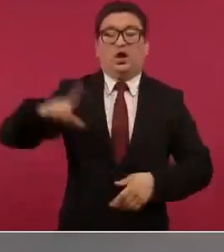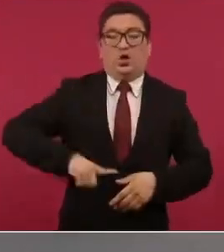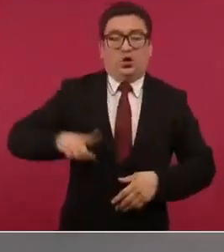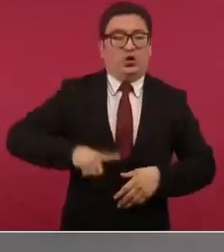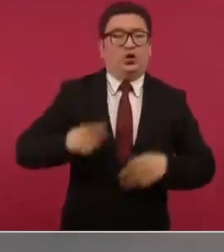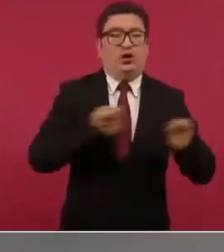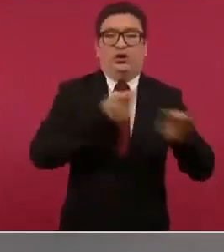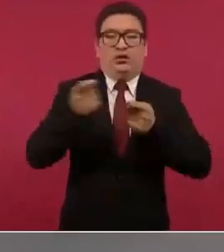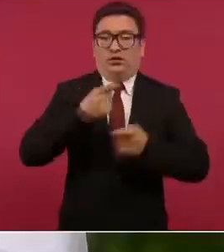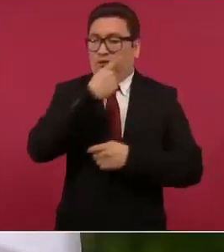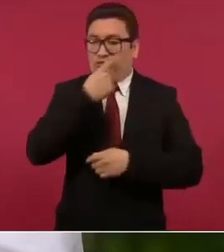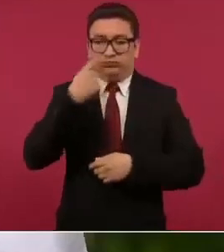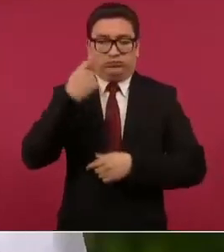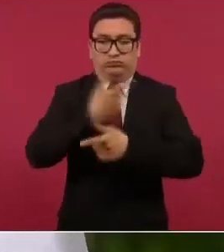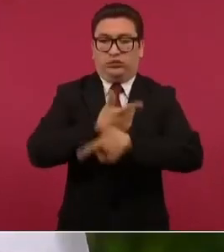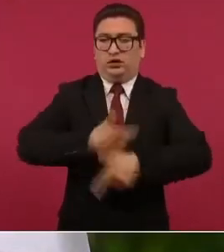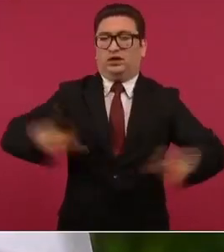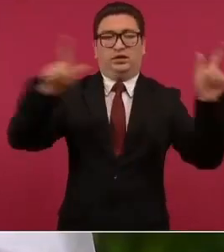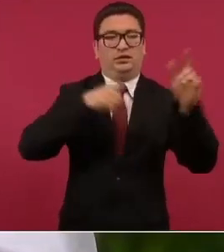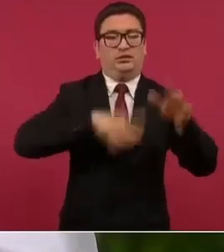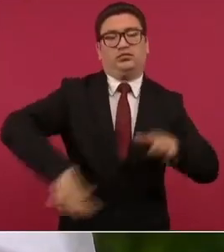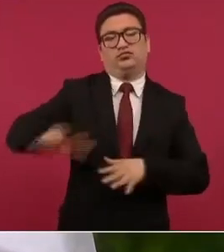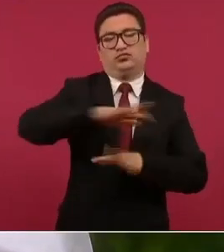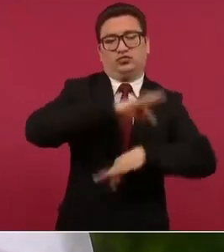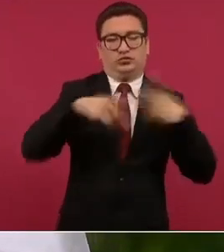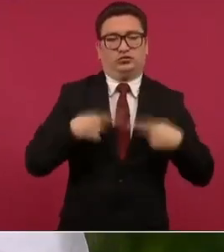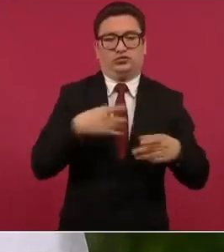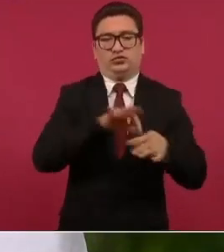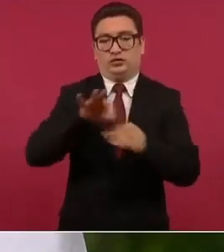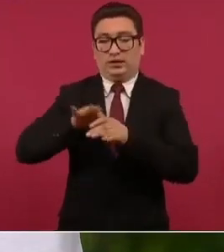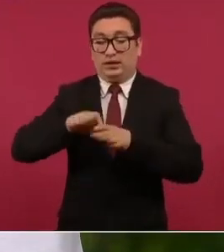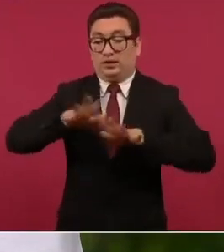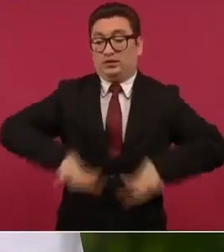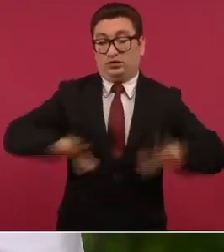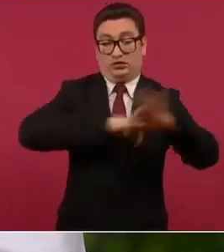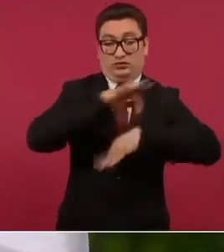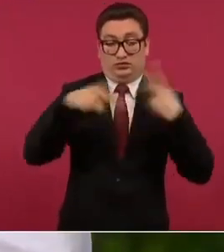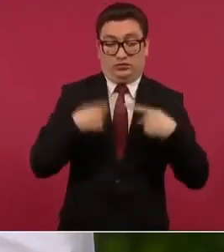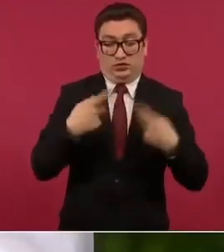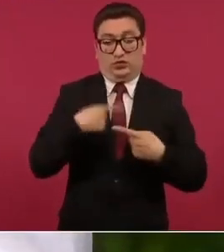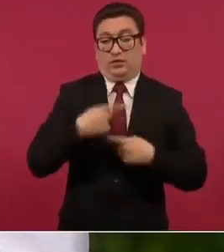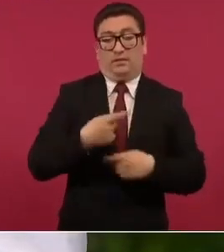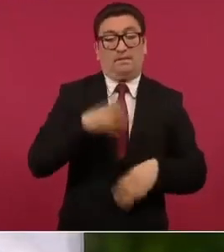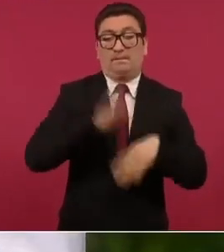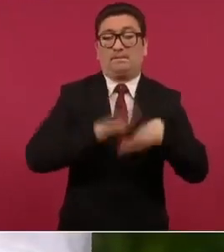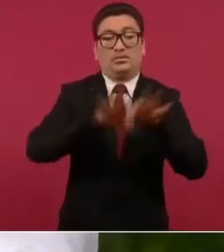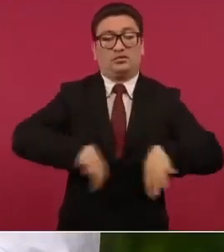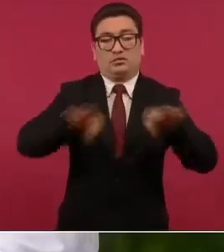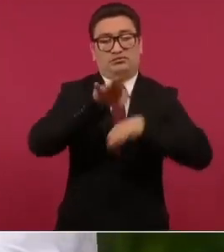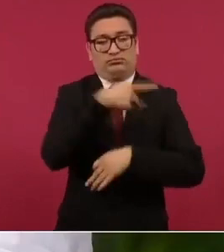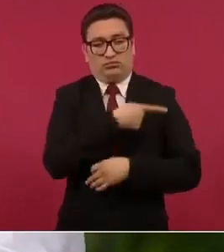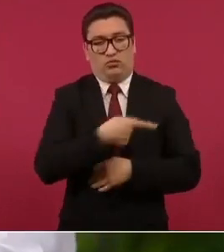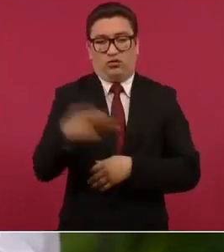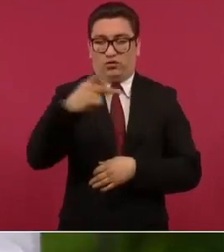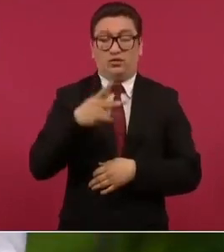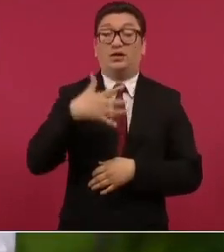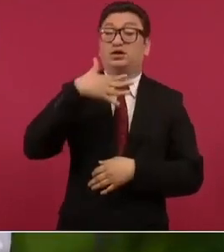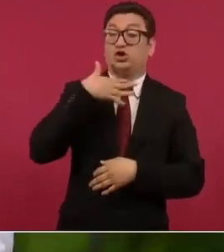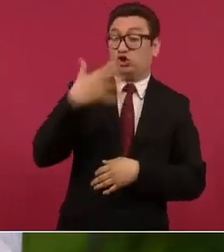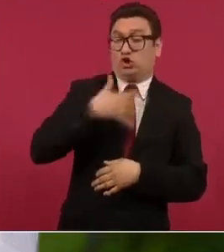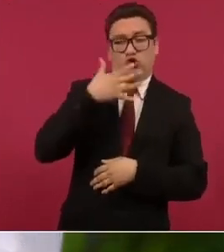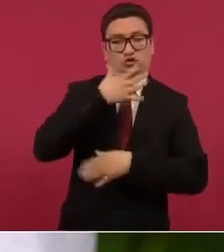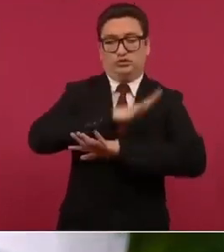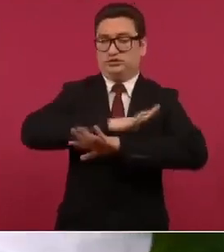cuya prioridad son los pobres la corrupción no se